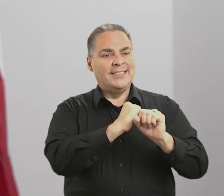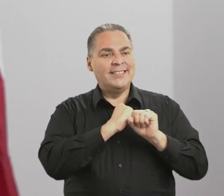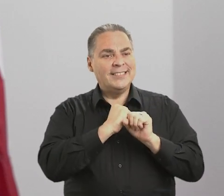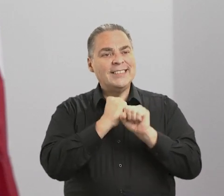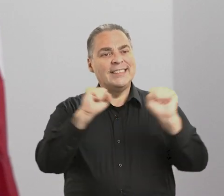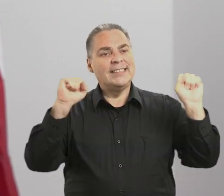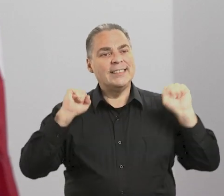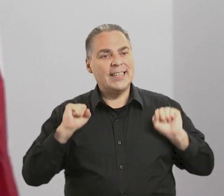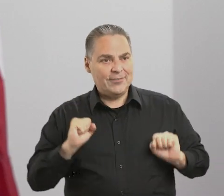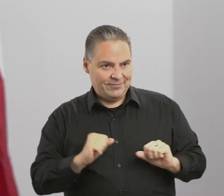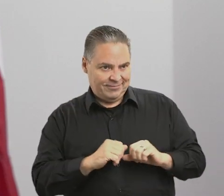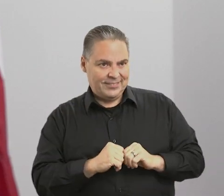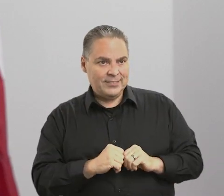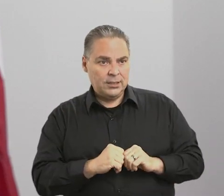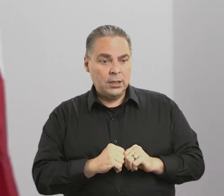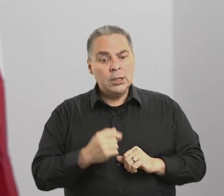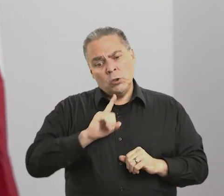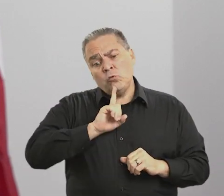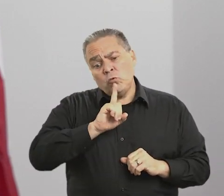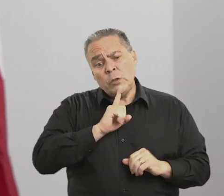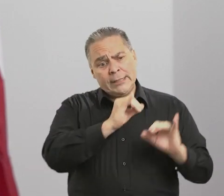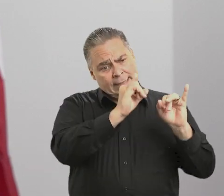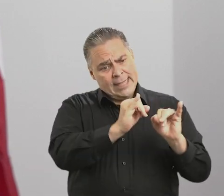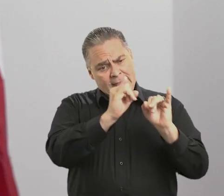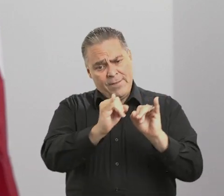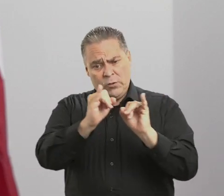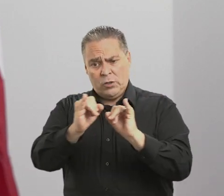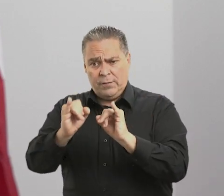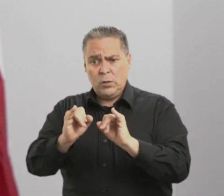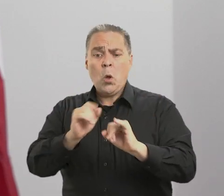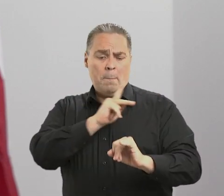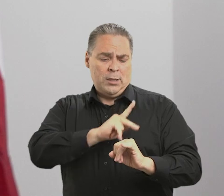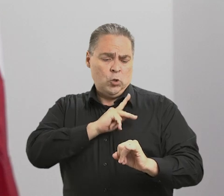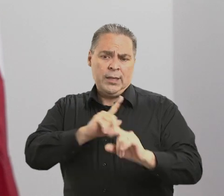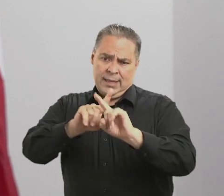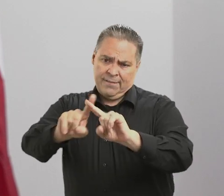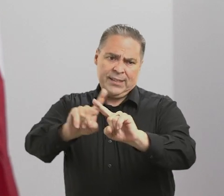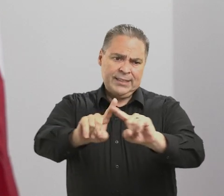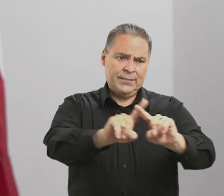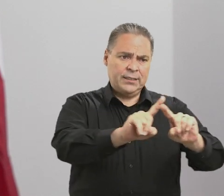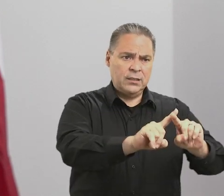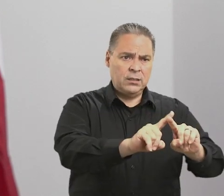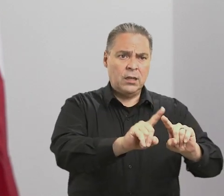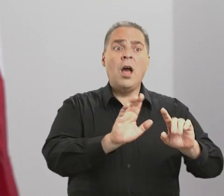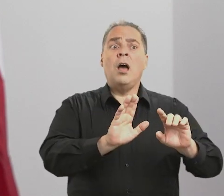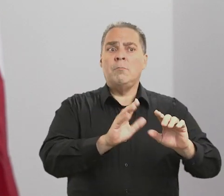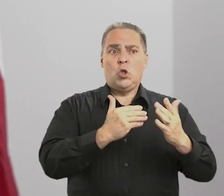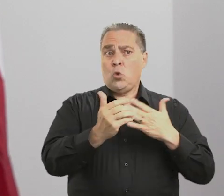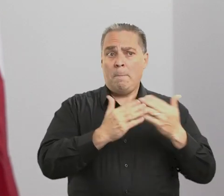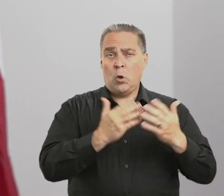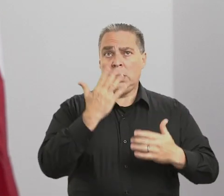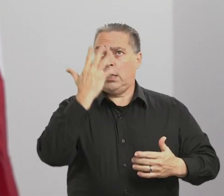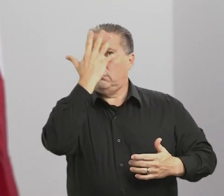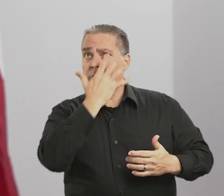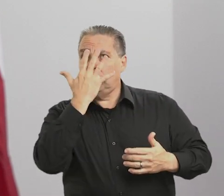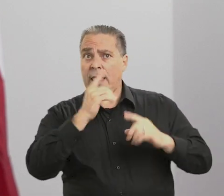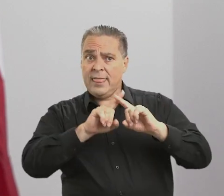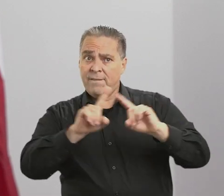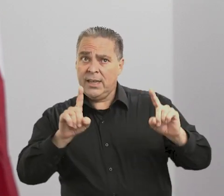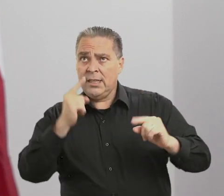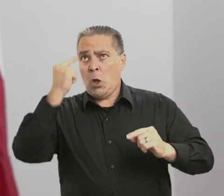diferentes, pero iguales ante la ley. Esto significa que aunque nos veamos diferentes y pensemos diferente,